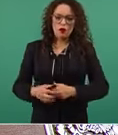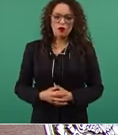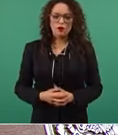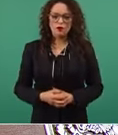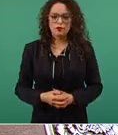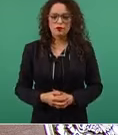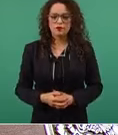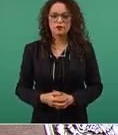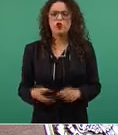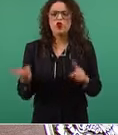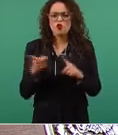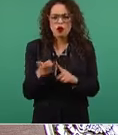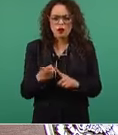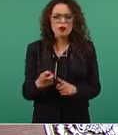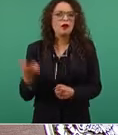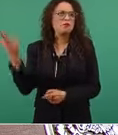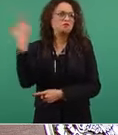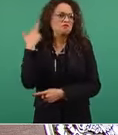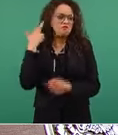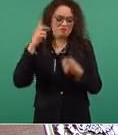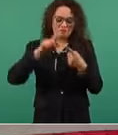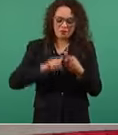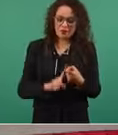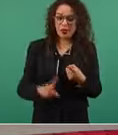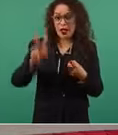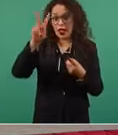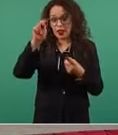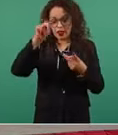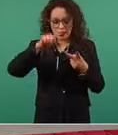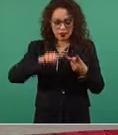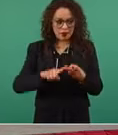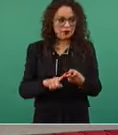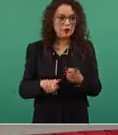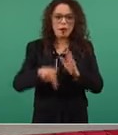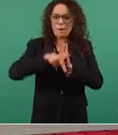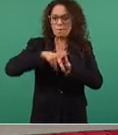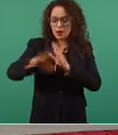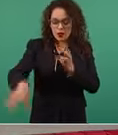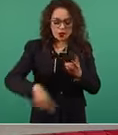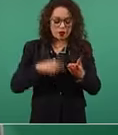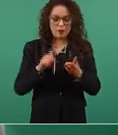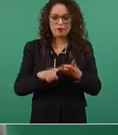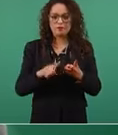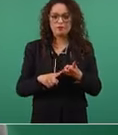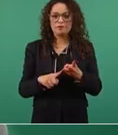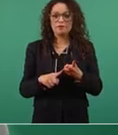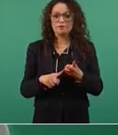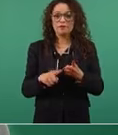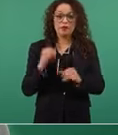la radio, en la televisión, en los periódicos, en las redes,